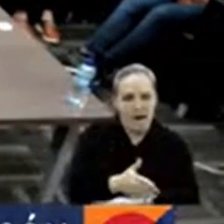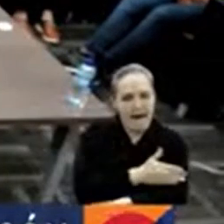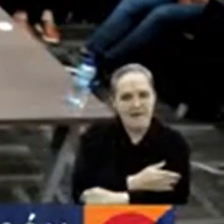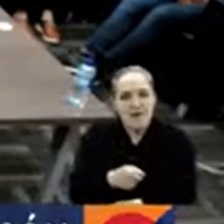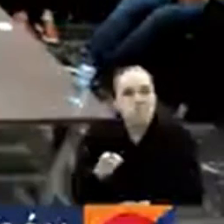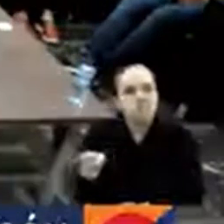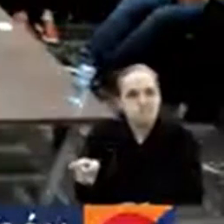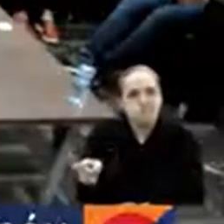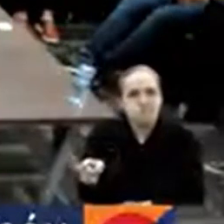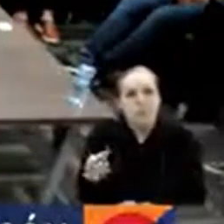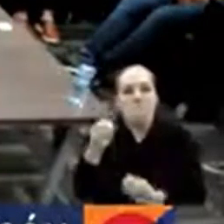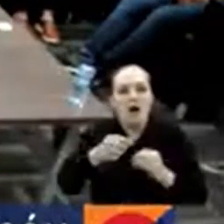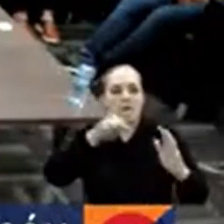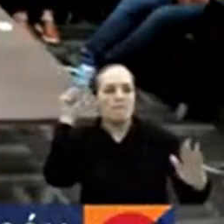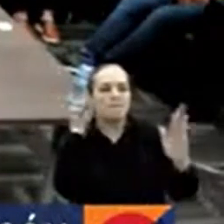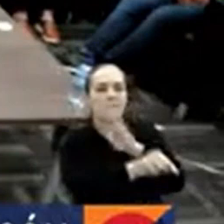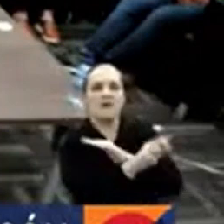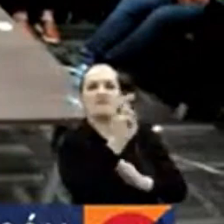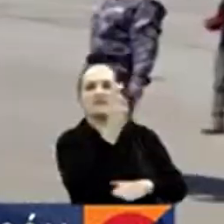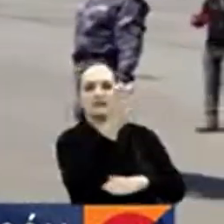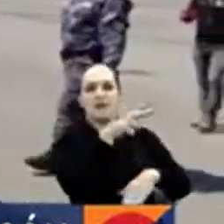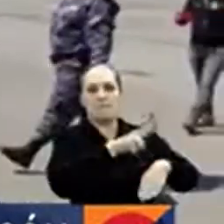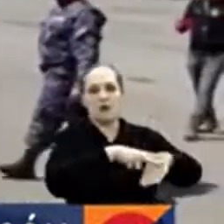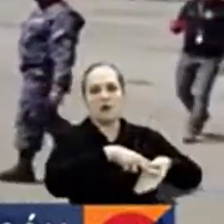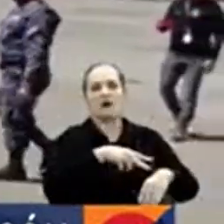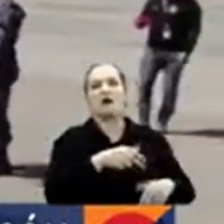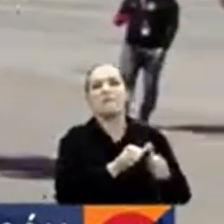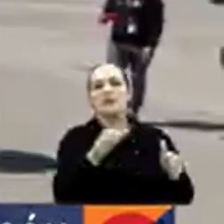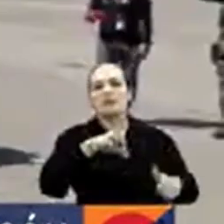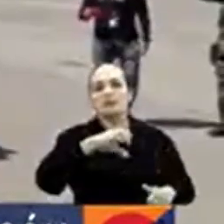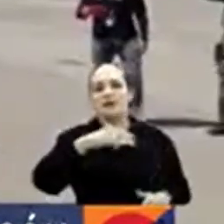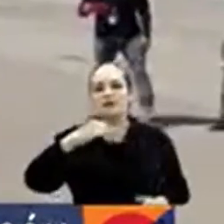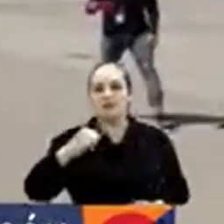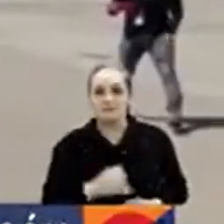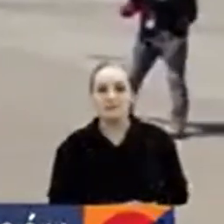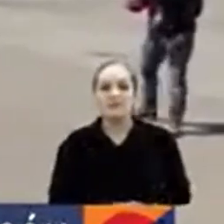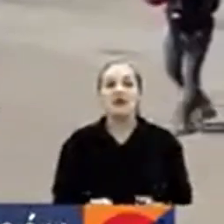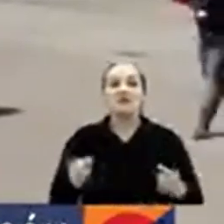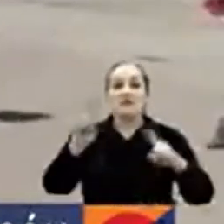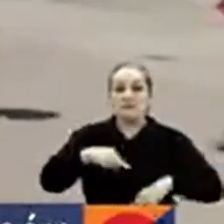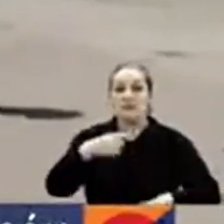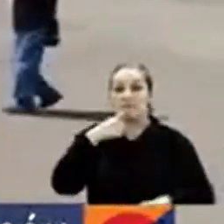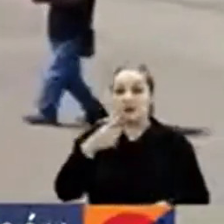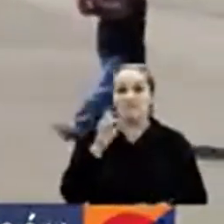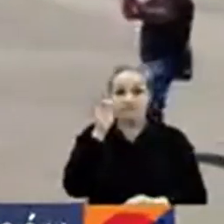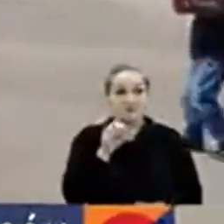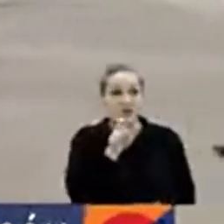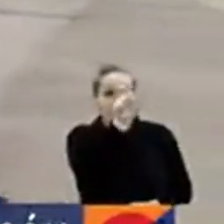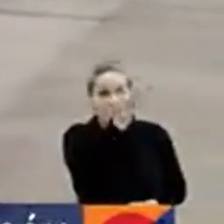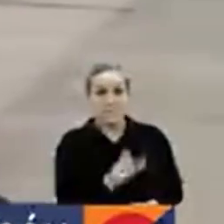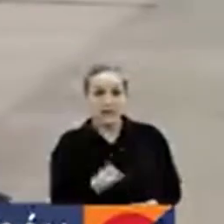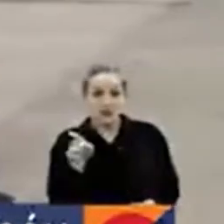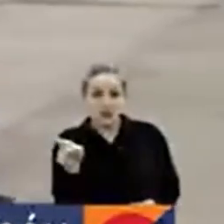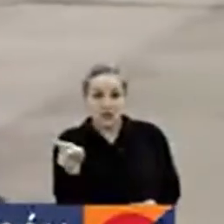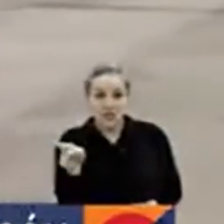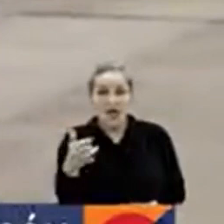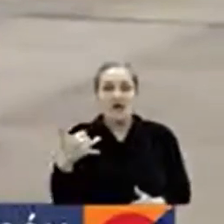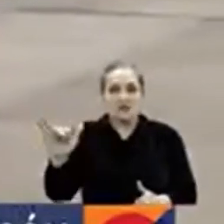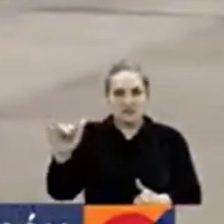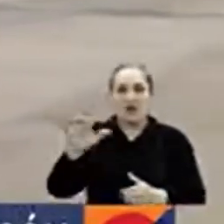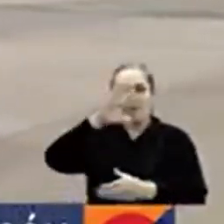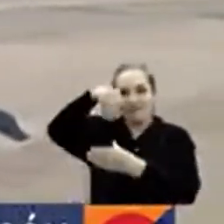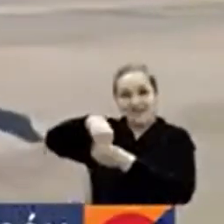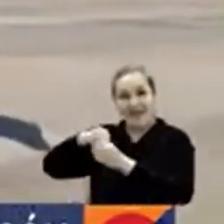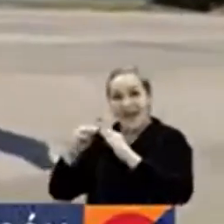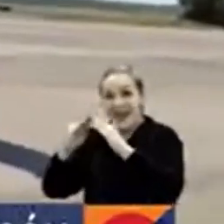para acabar con la vida del fiscal paraguayo Marcelo Peche. A su vez argumentó que, de dejar a Margaret Chacón defenderse en medida de caza